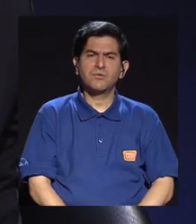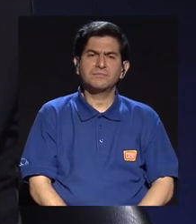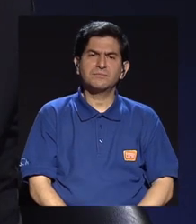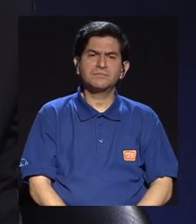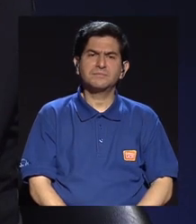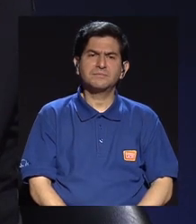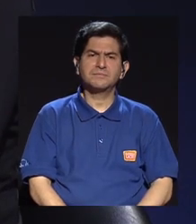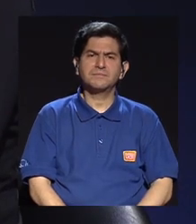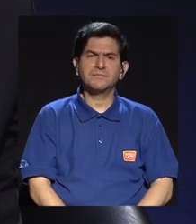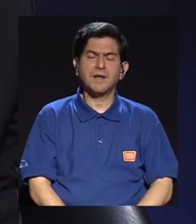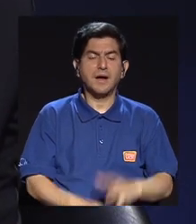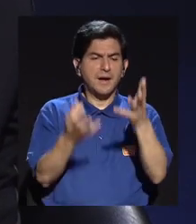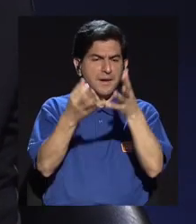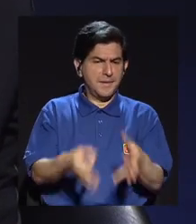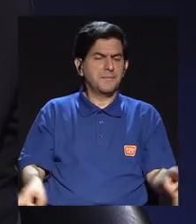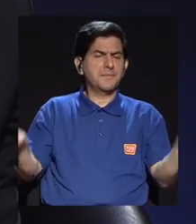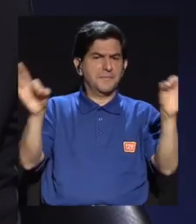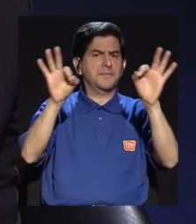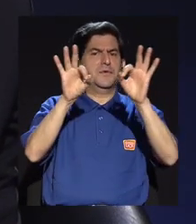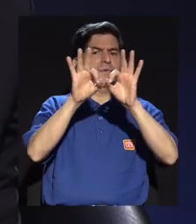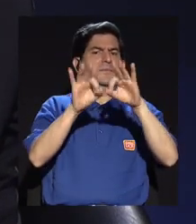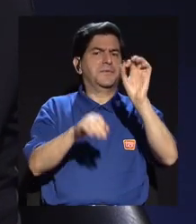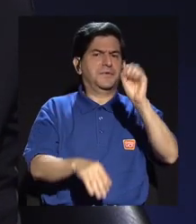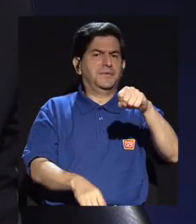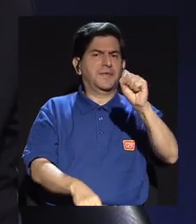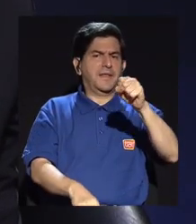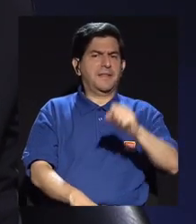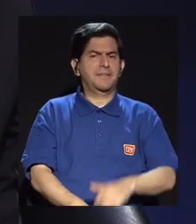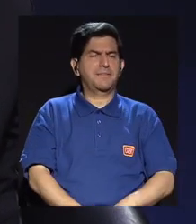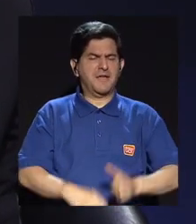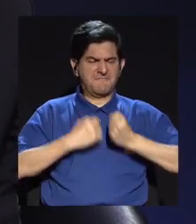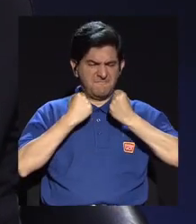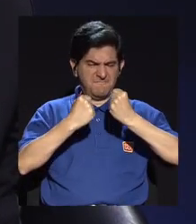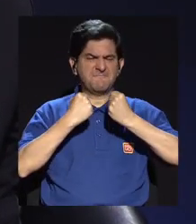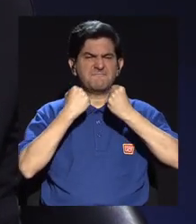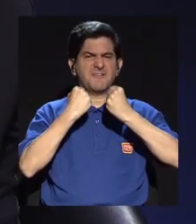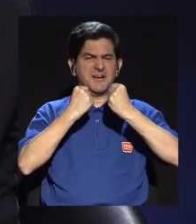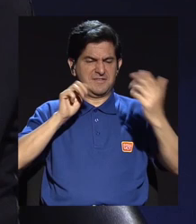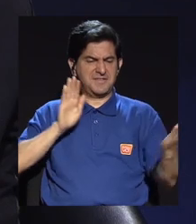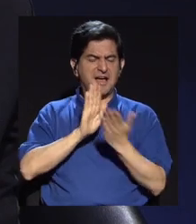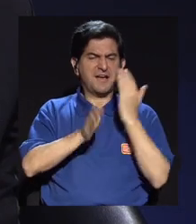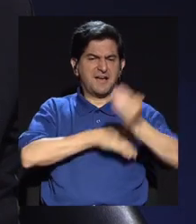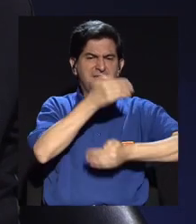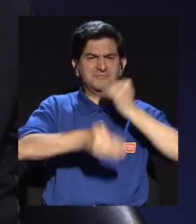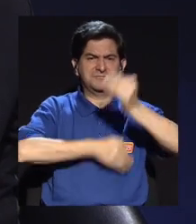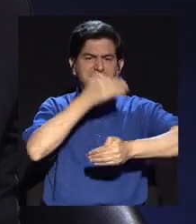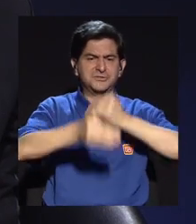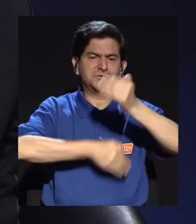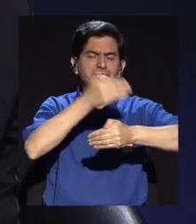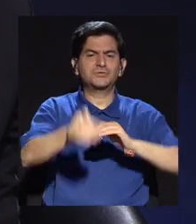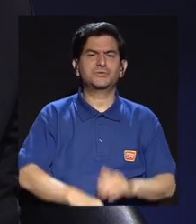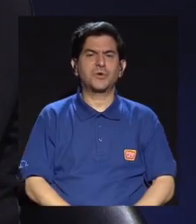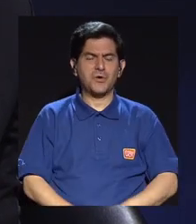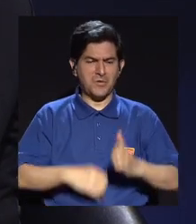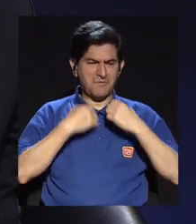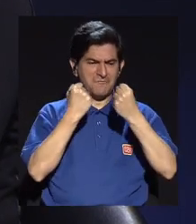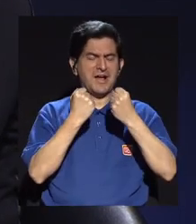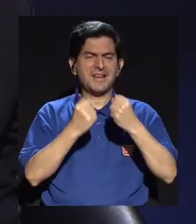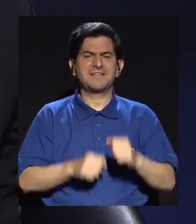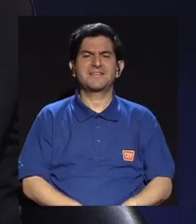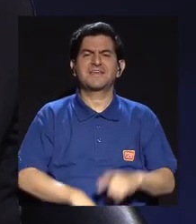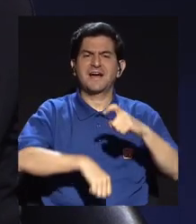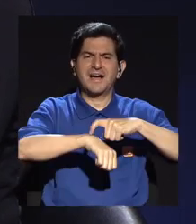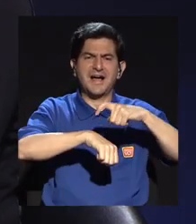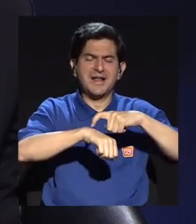es importante la valentía con la que enfrentó este proceso, la valentía editorial, no estoy hablando de la